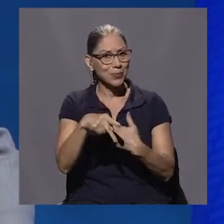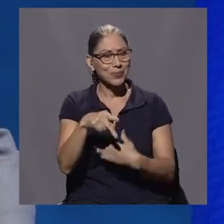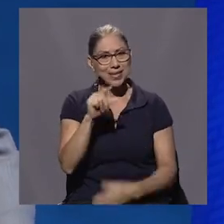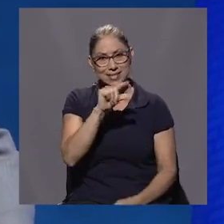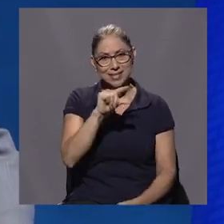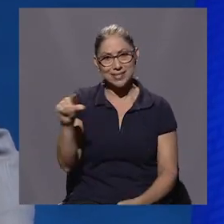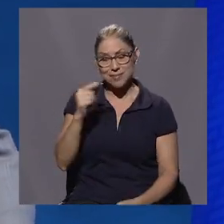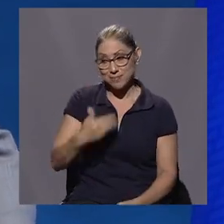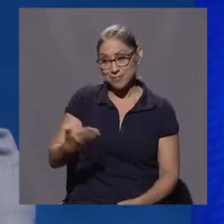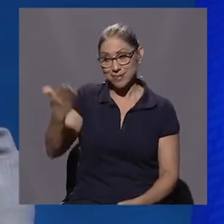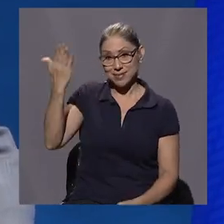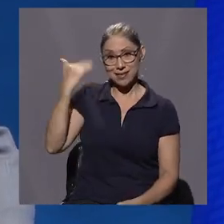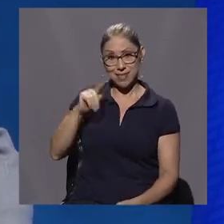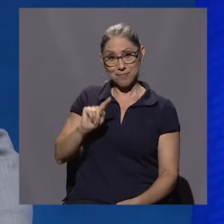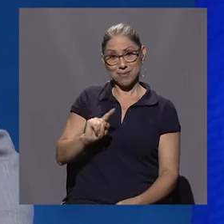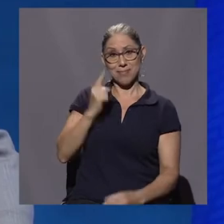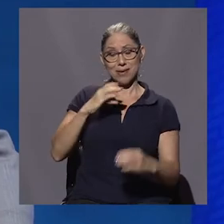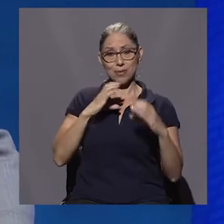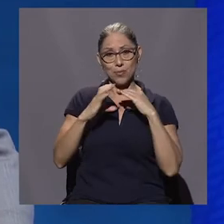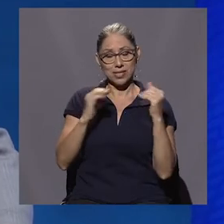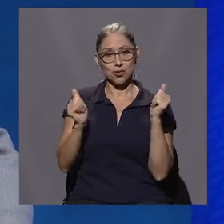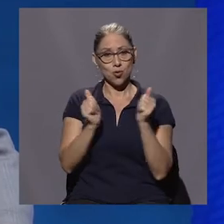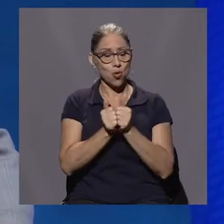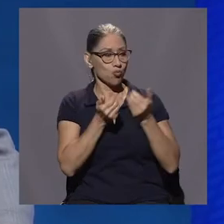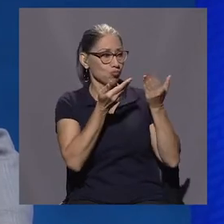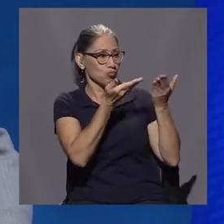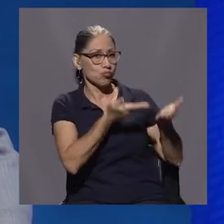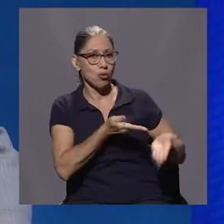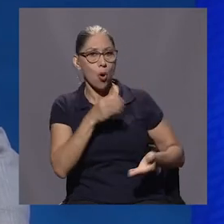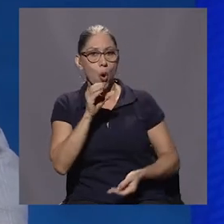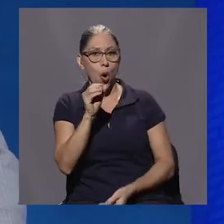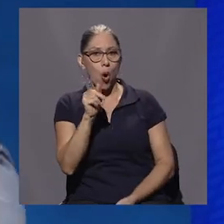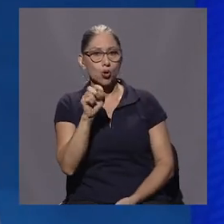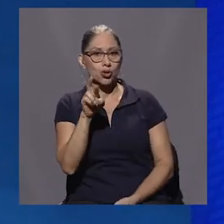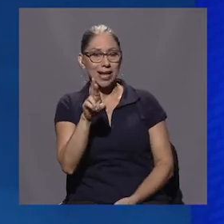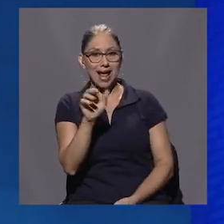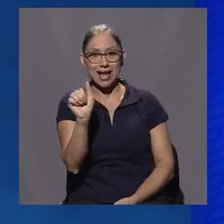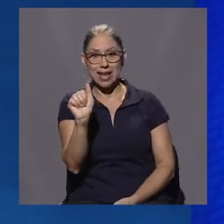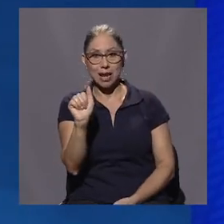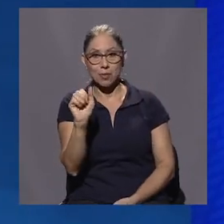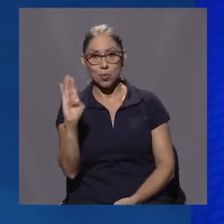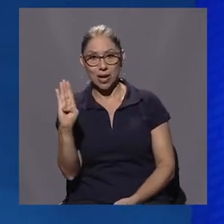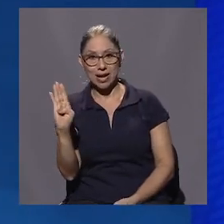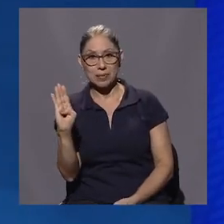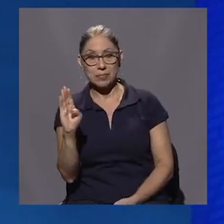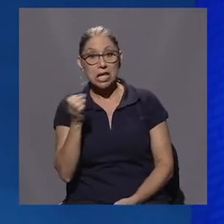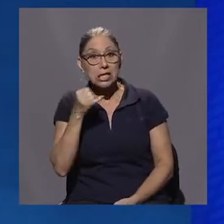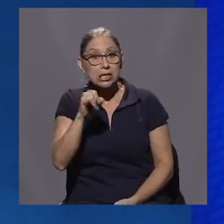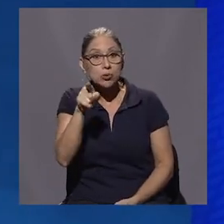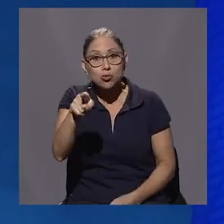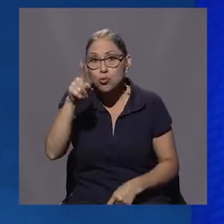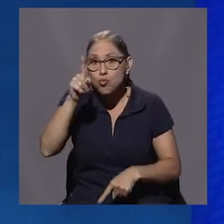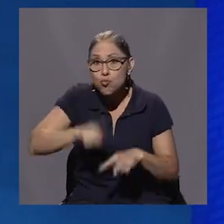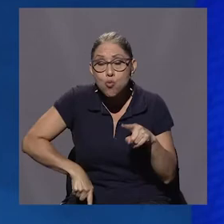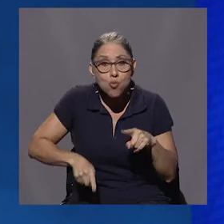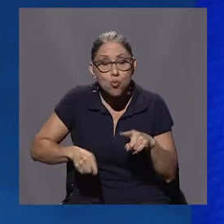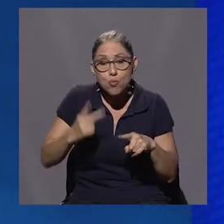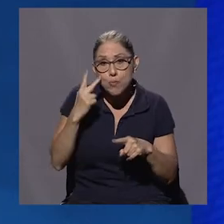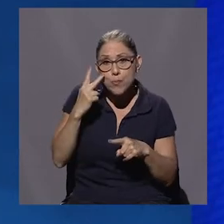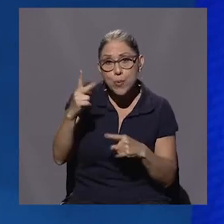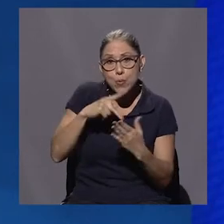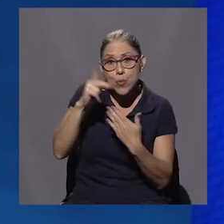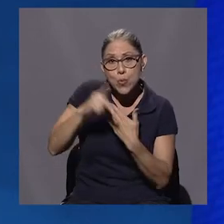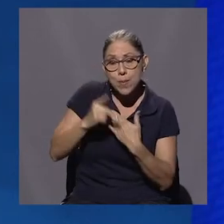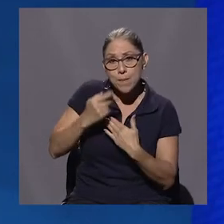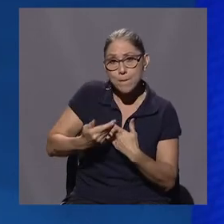tuvimos la primera con Don Oscar Aguilar Bulgarelli. Así que si usted no tuvo oportunidad de compartir con